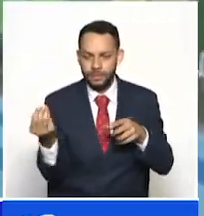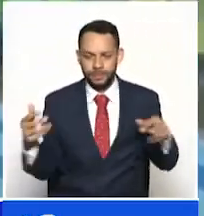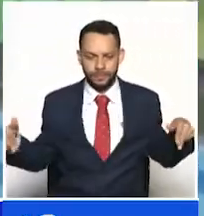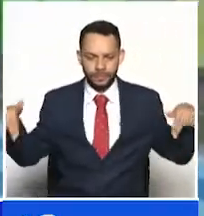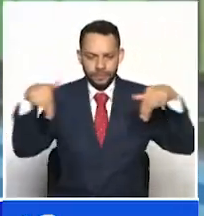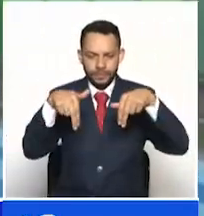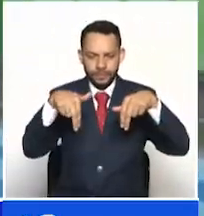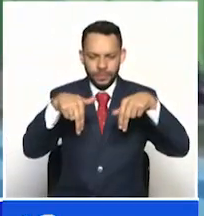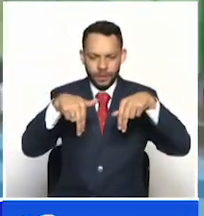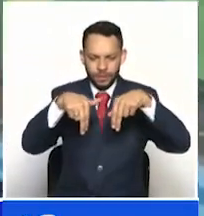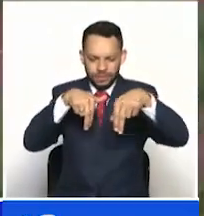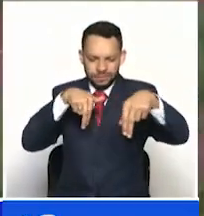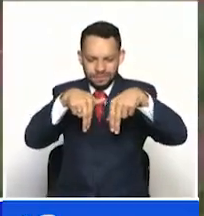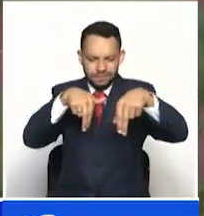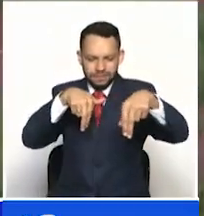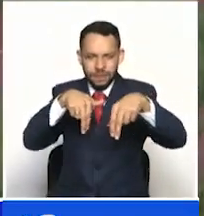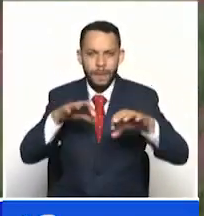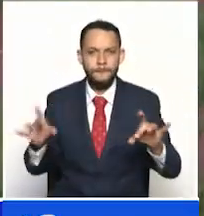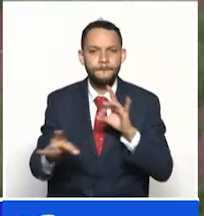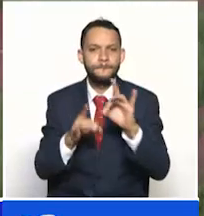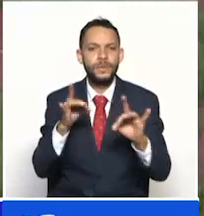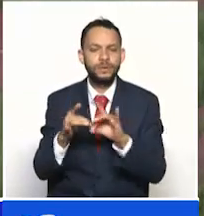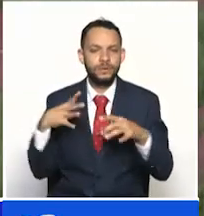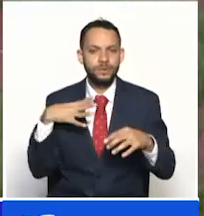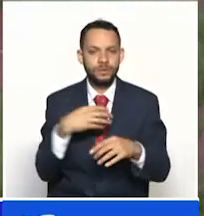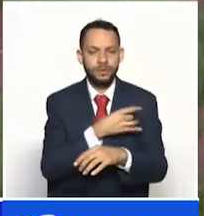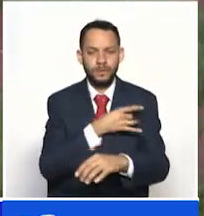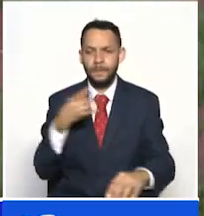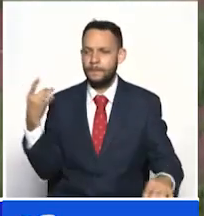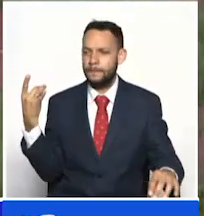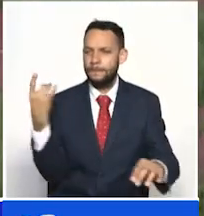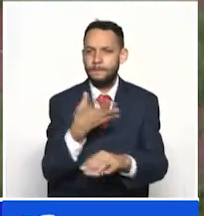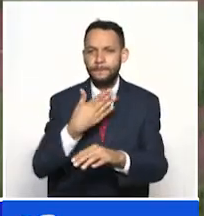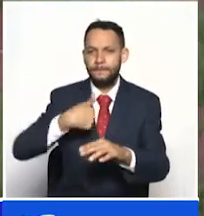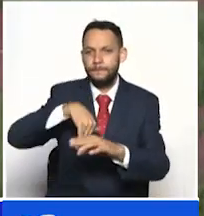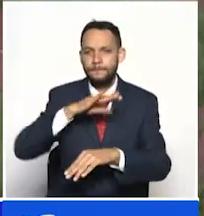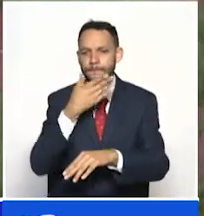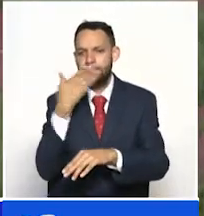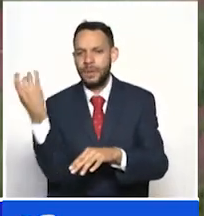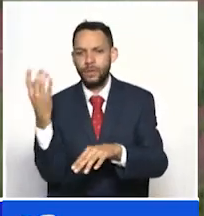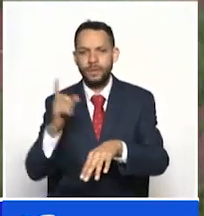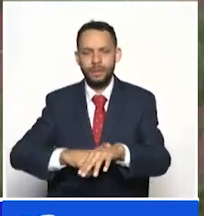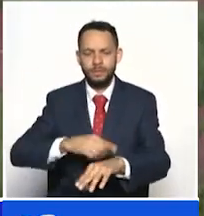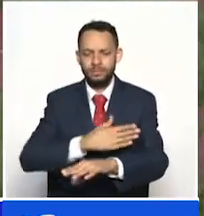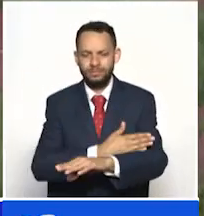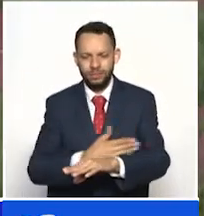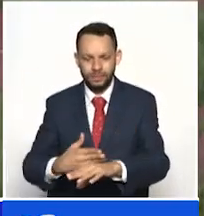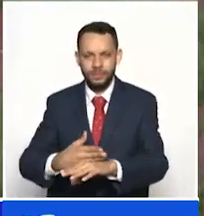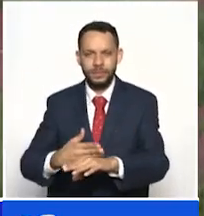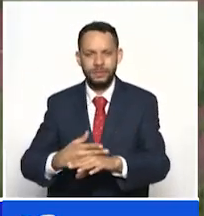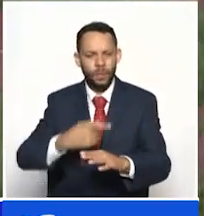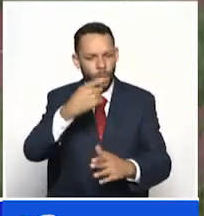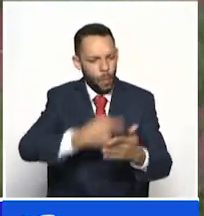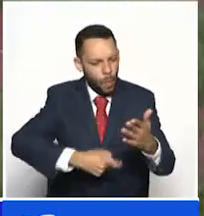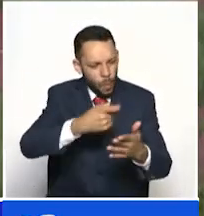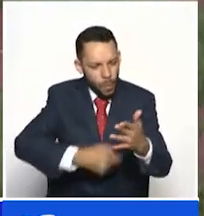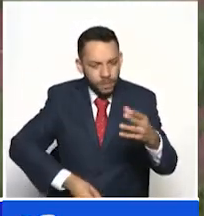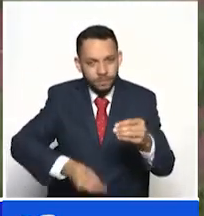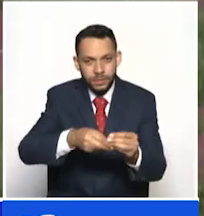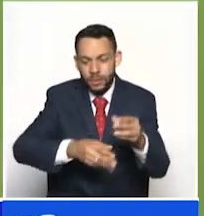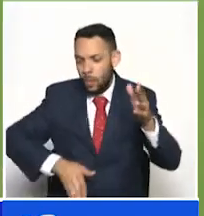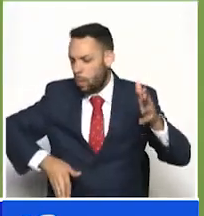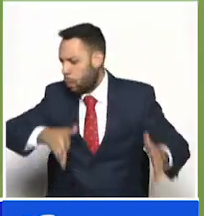logramos pasar a la final con el tercer mejor tiempo y finalmente mejoramos ese registro en un remate